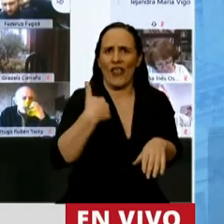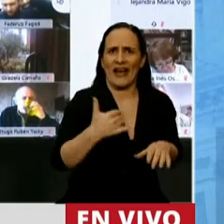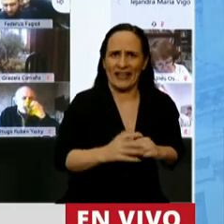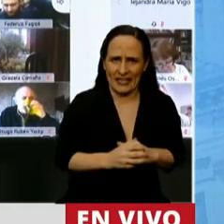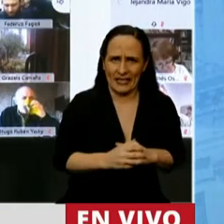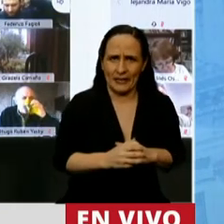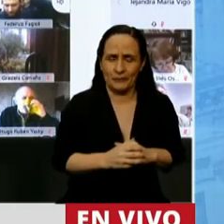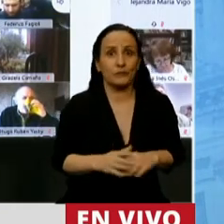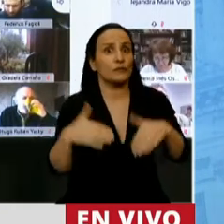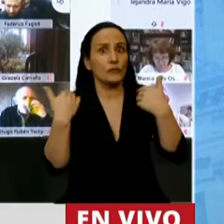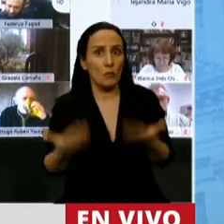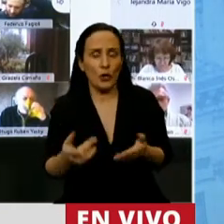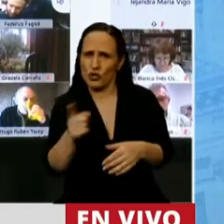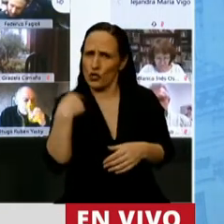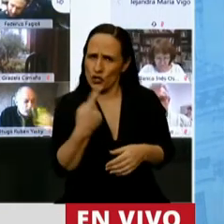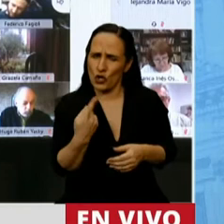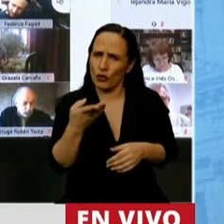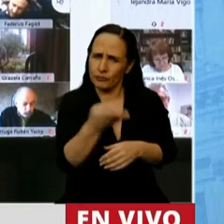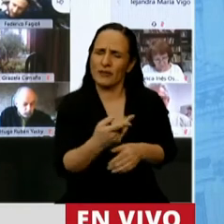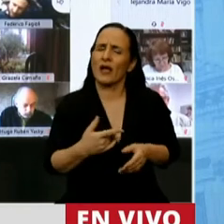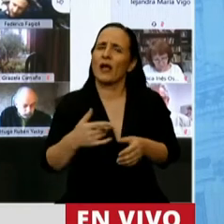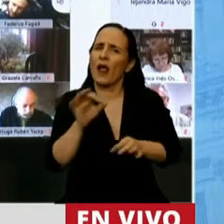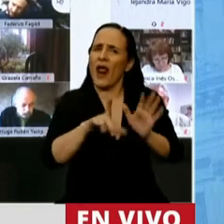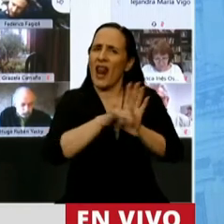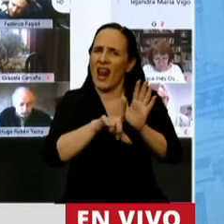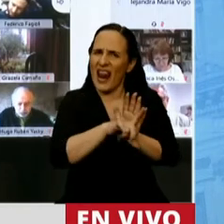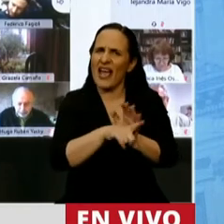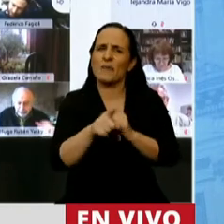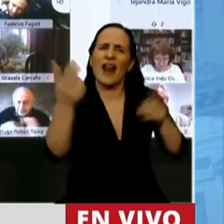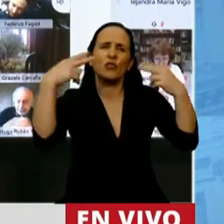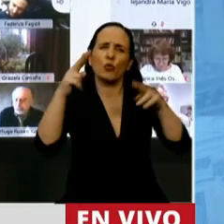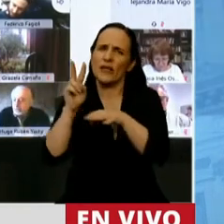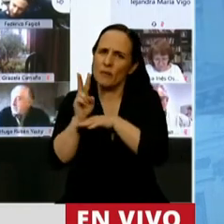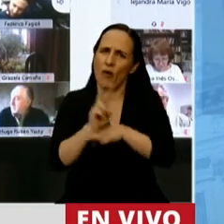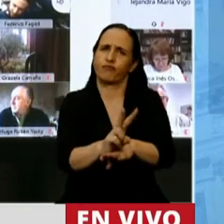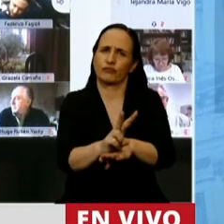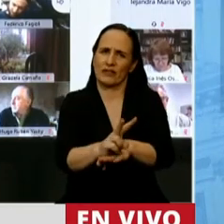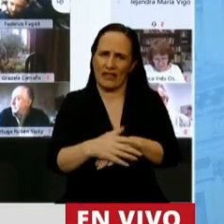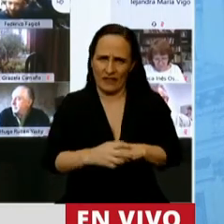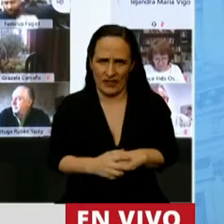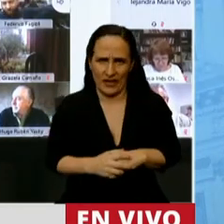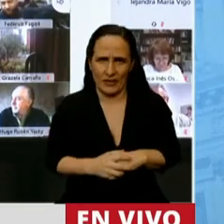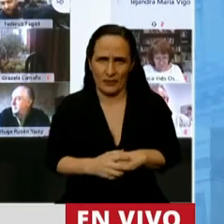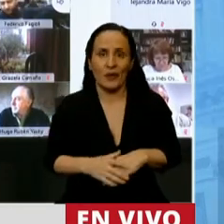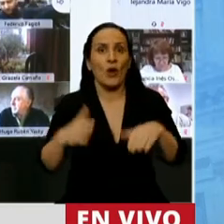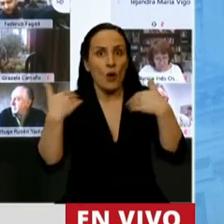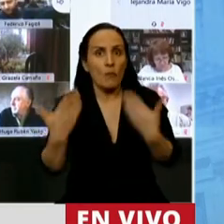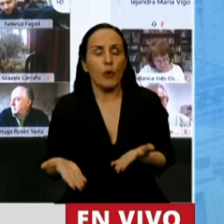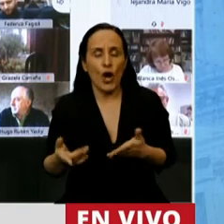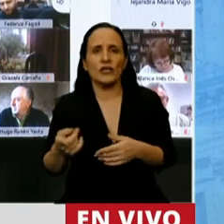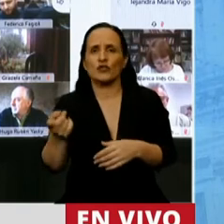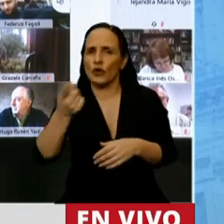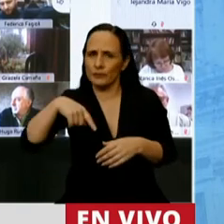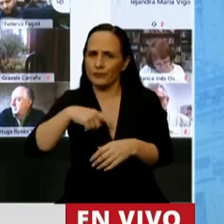eso planteamos una ley para defender el turismo nacional. Por eso sancionamos